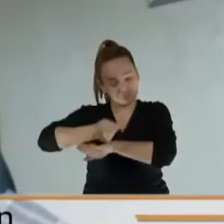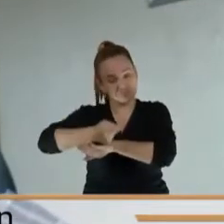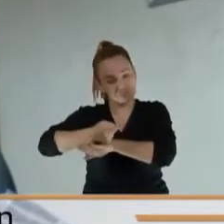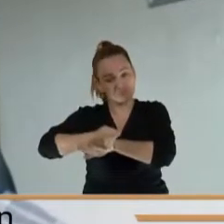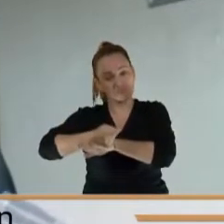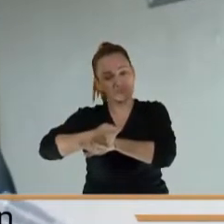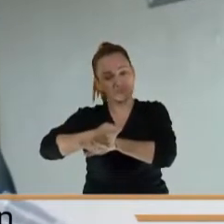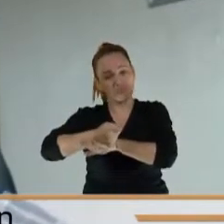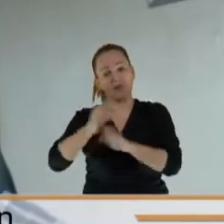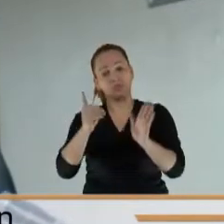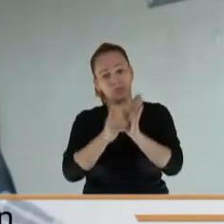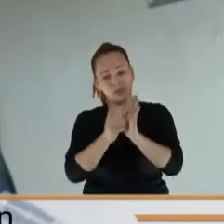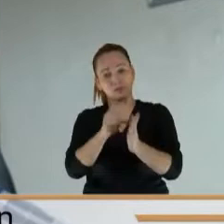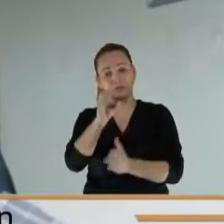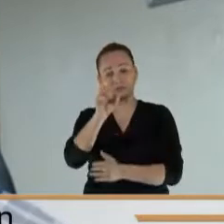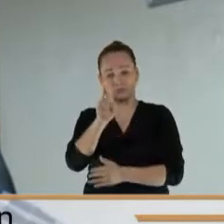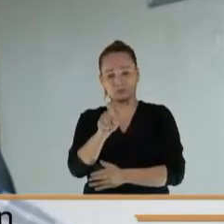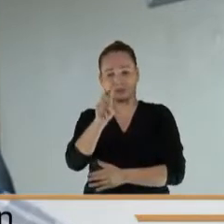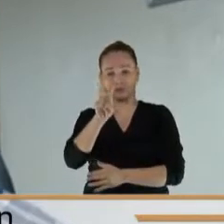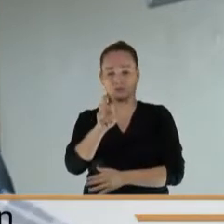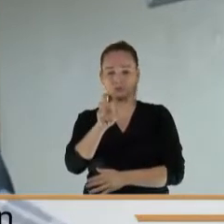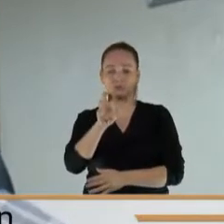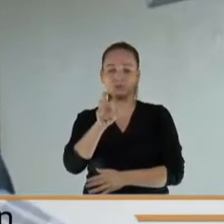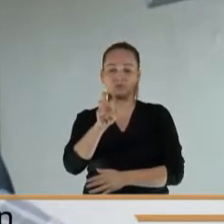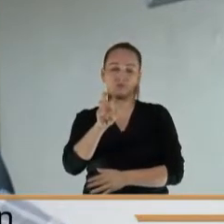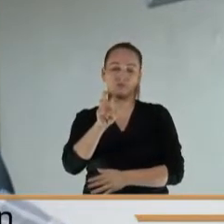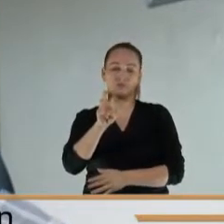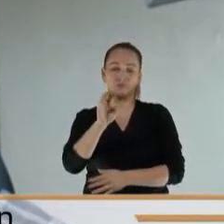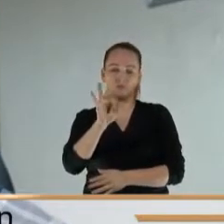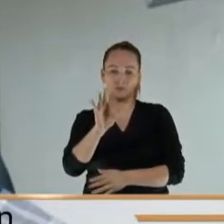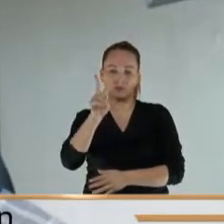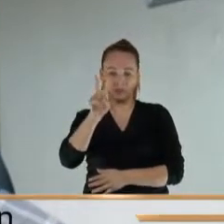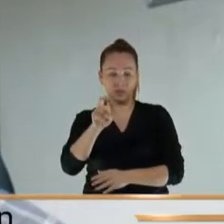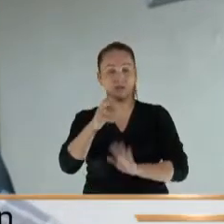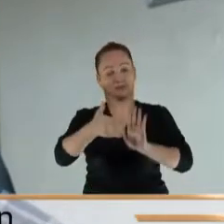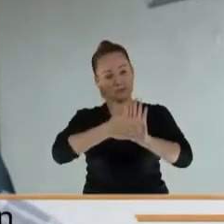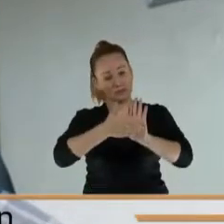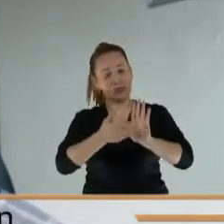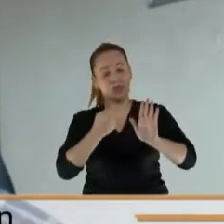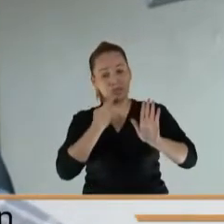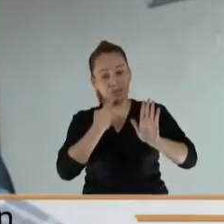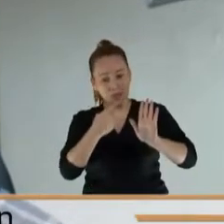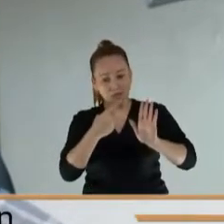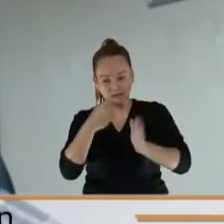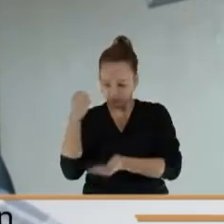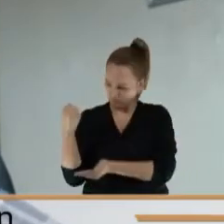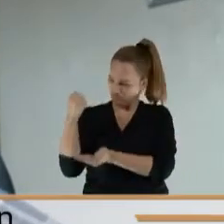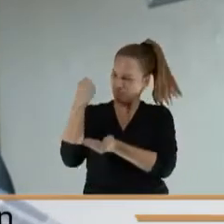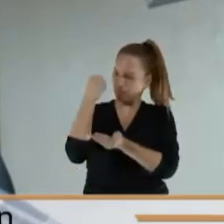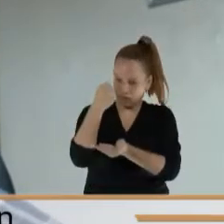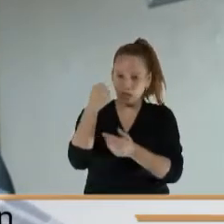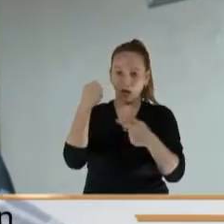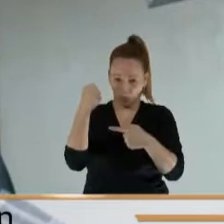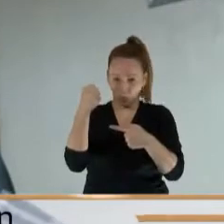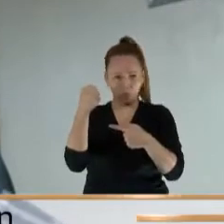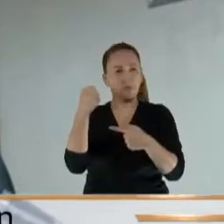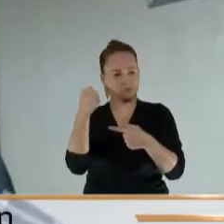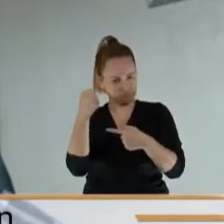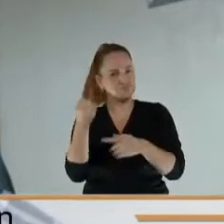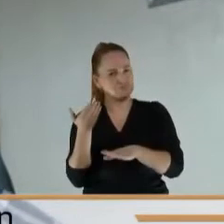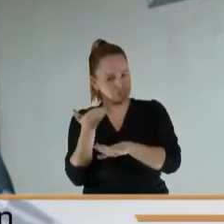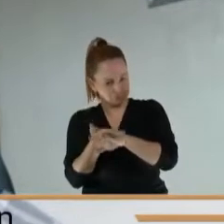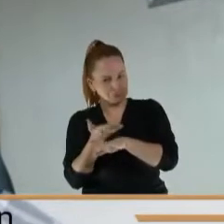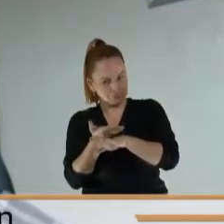sentencia C-837, nos habla del tipo de recursos que han venido